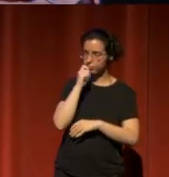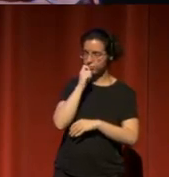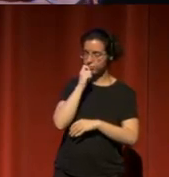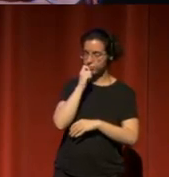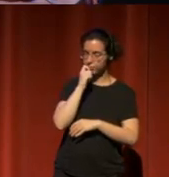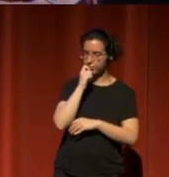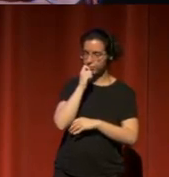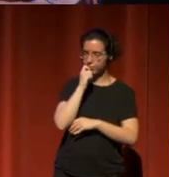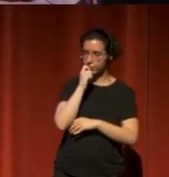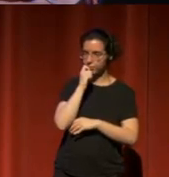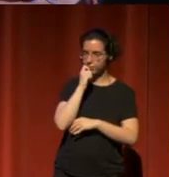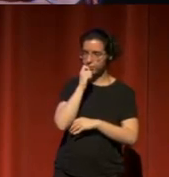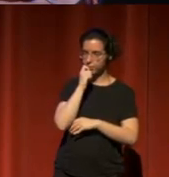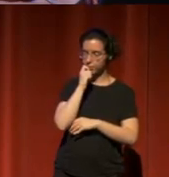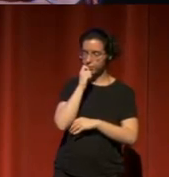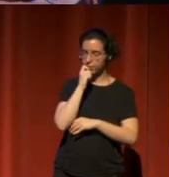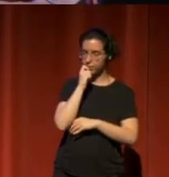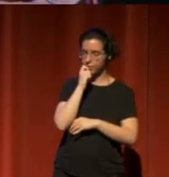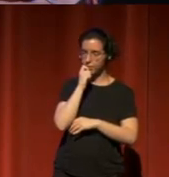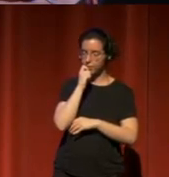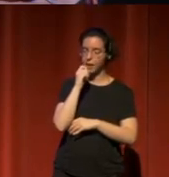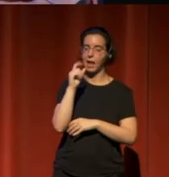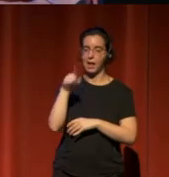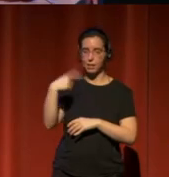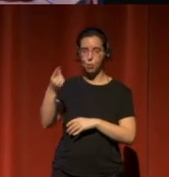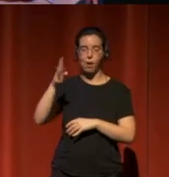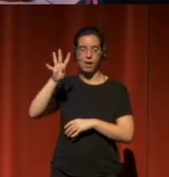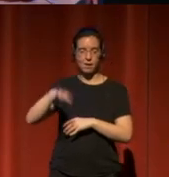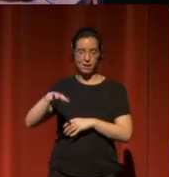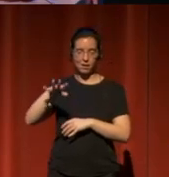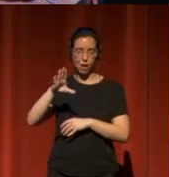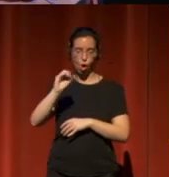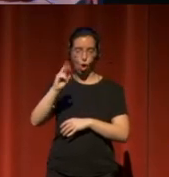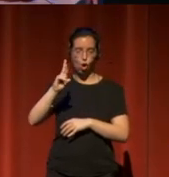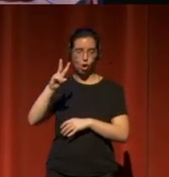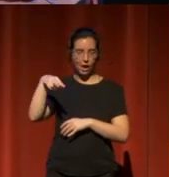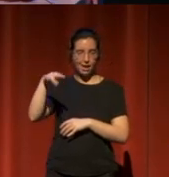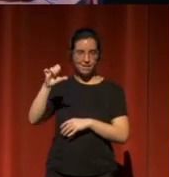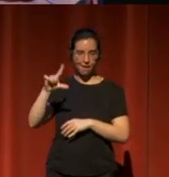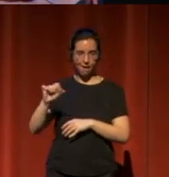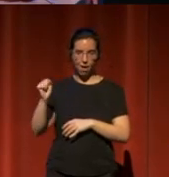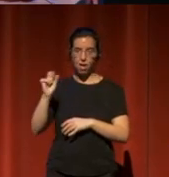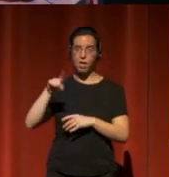de Cornellà y luego las naves.